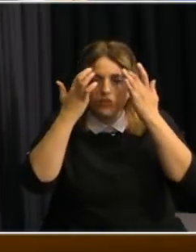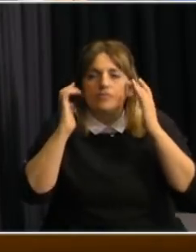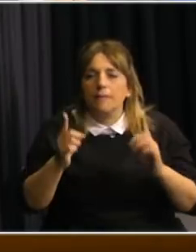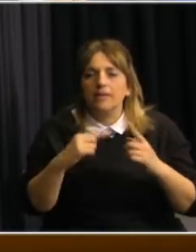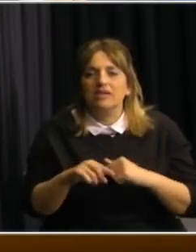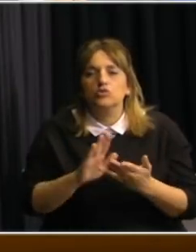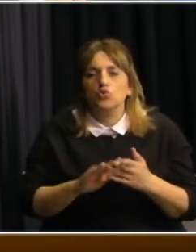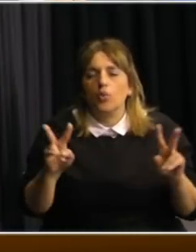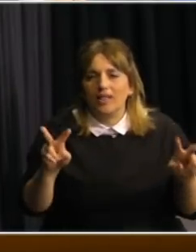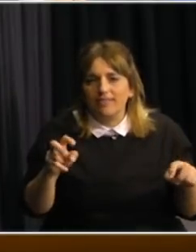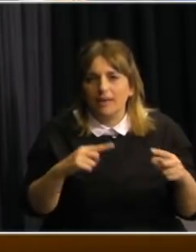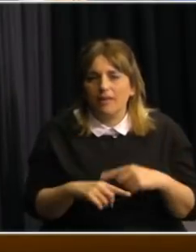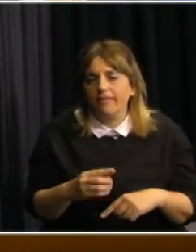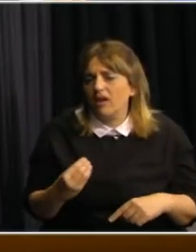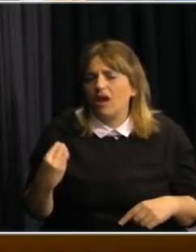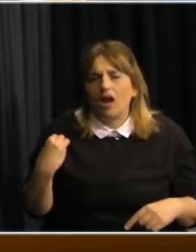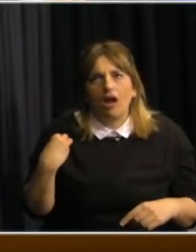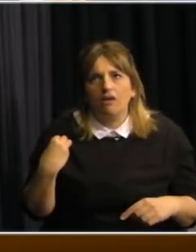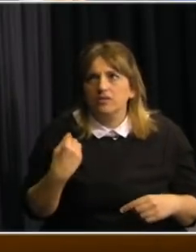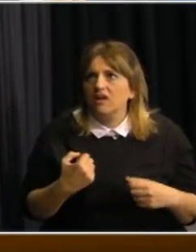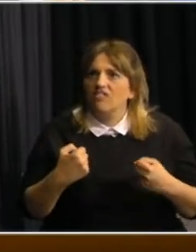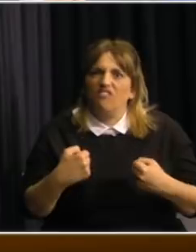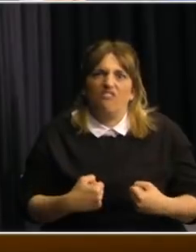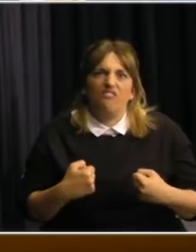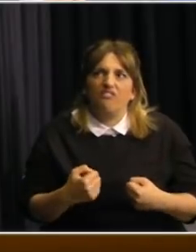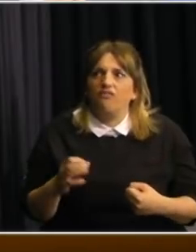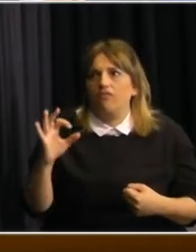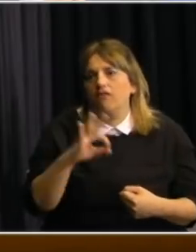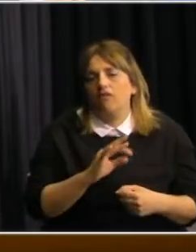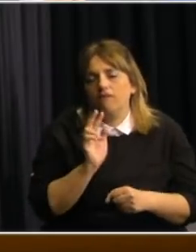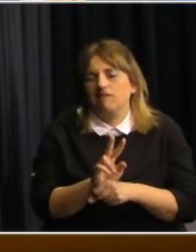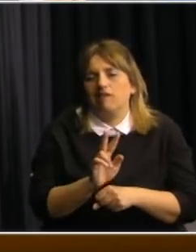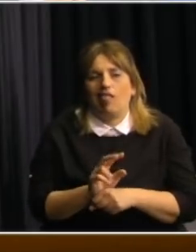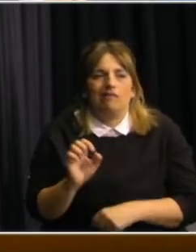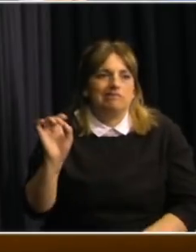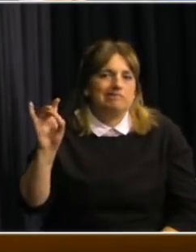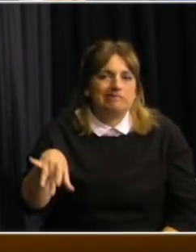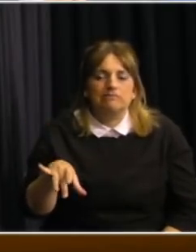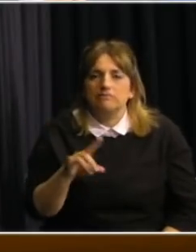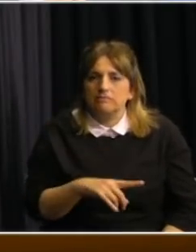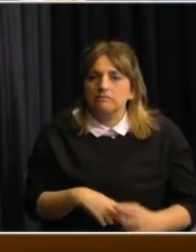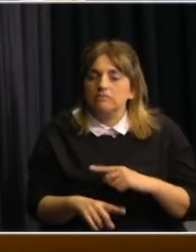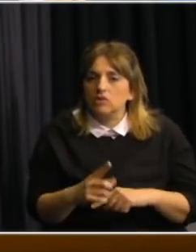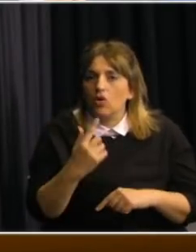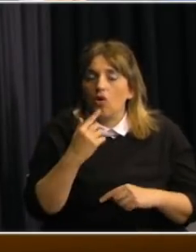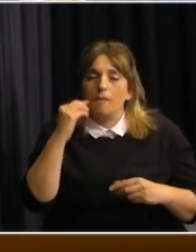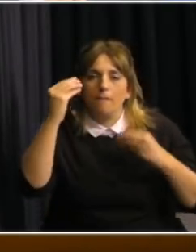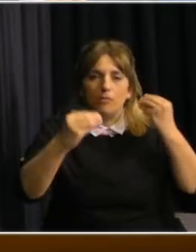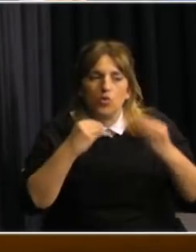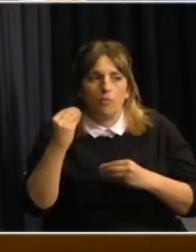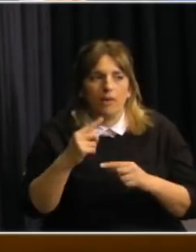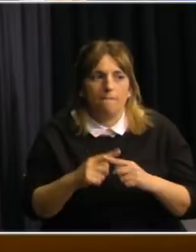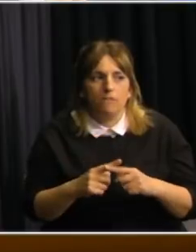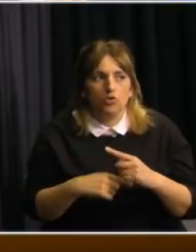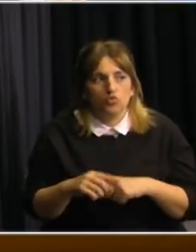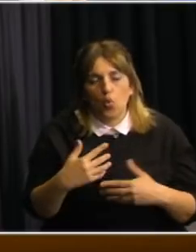la fatiga de lo que ha implicado el desgaste de todos estos meses y también de la preocupación que tienen por el impacto en la